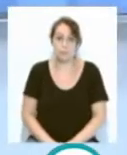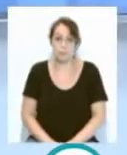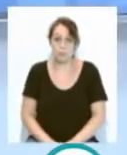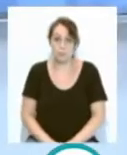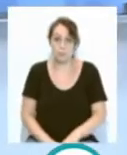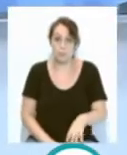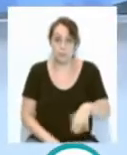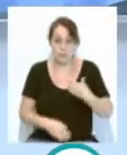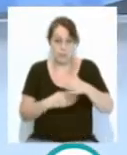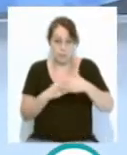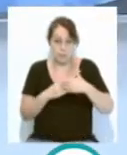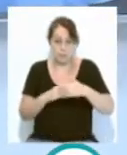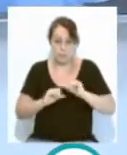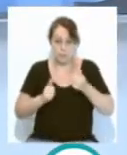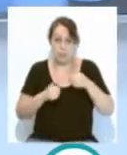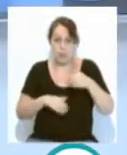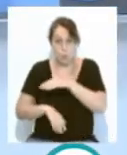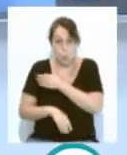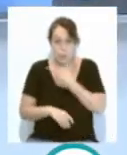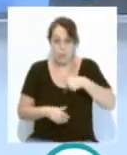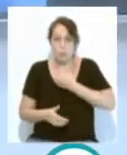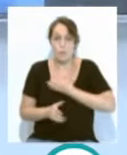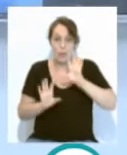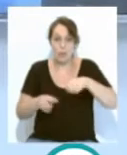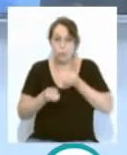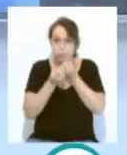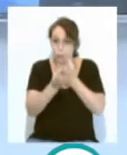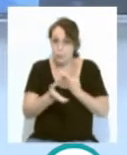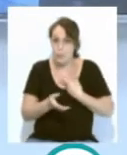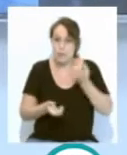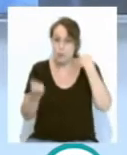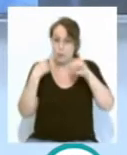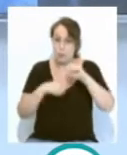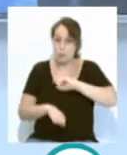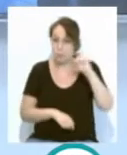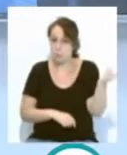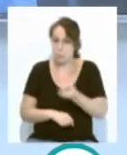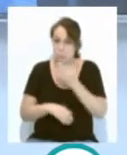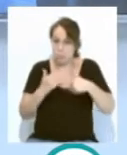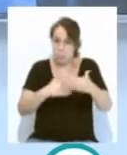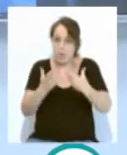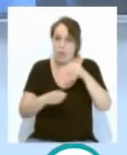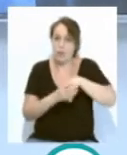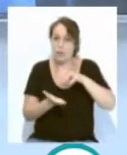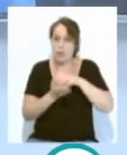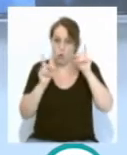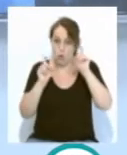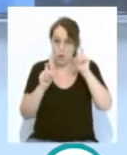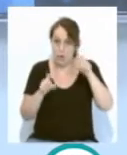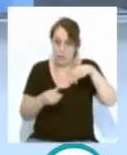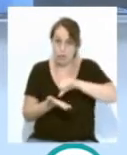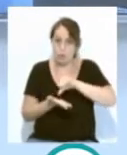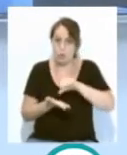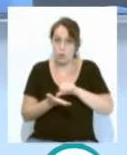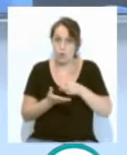Precisamente a las puertas del inicio del curso, el Ayuntamiento de Cádiz ha informado sobre distintas actuaciones en marcha en centros escolares de la